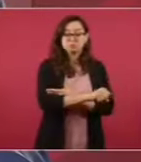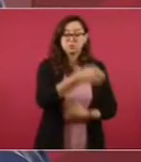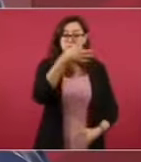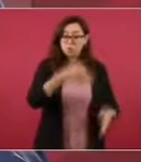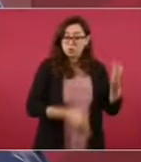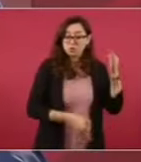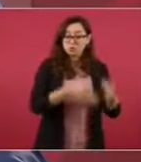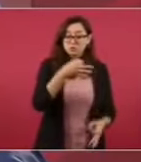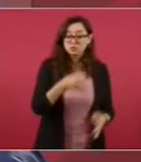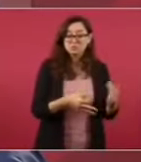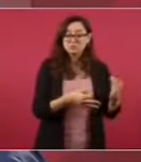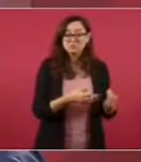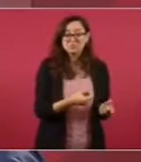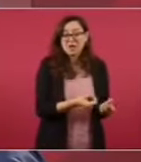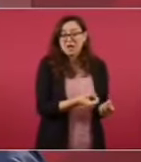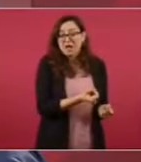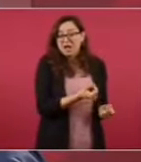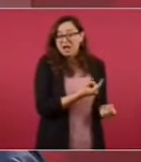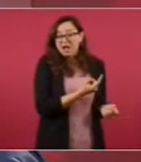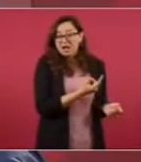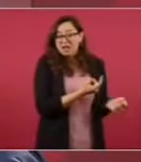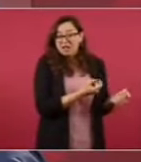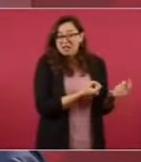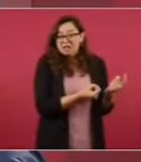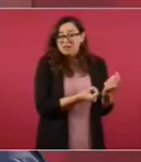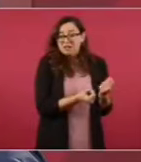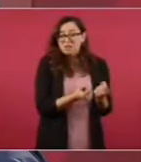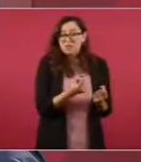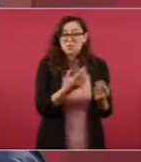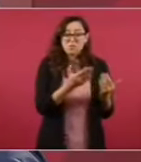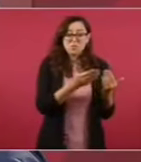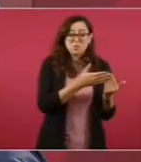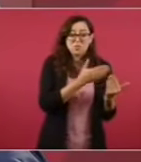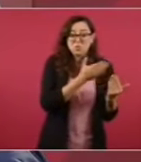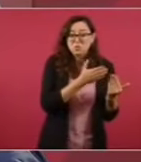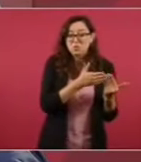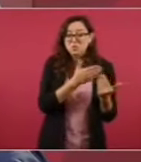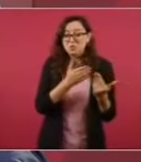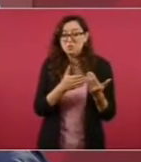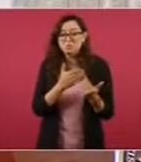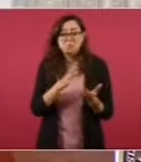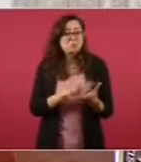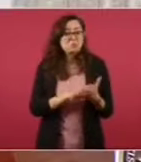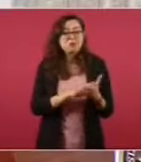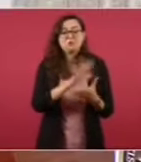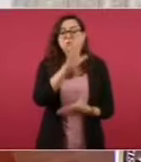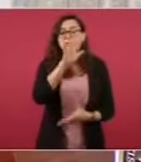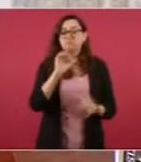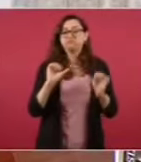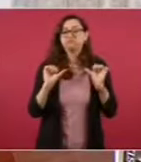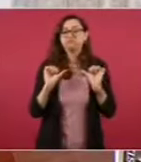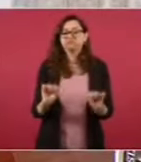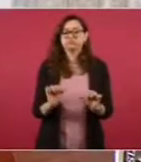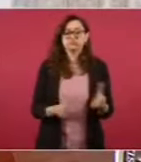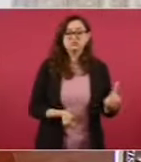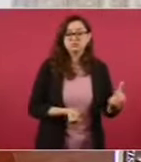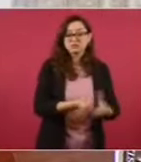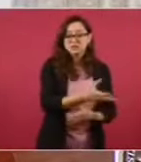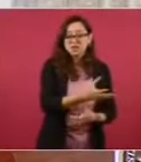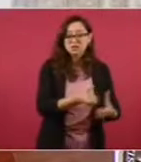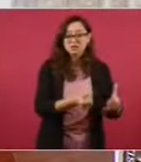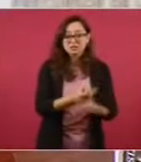y todavía hay ese problema, tenemos que estar